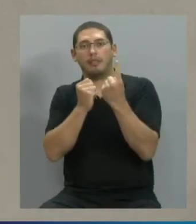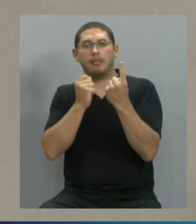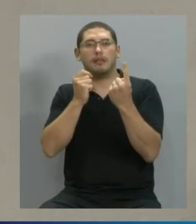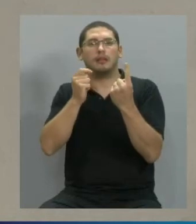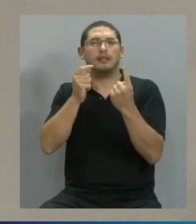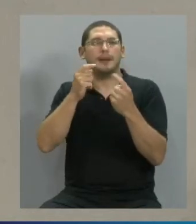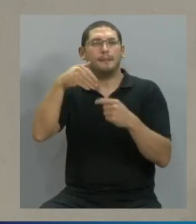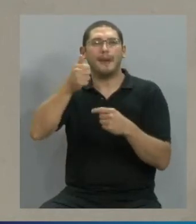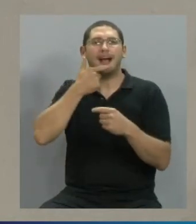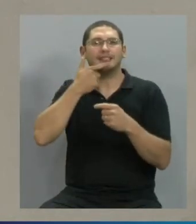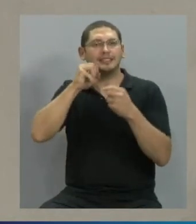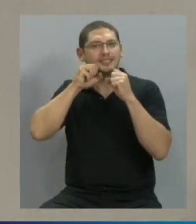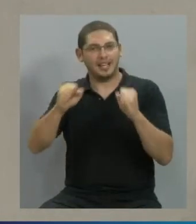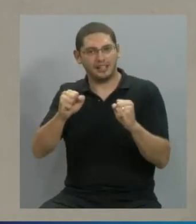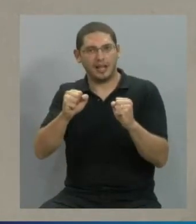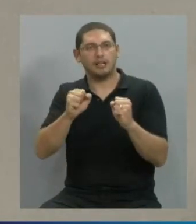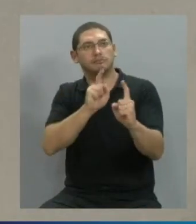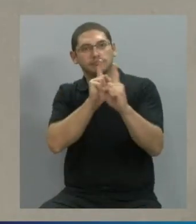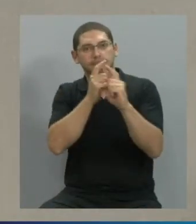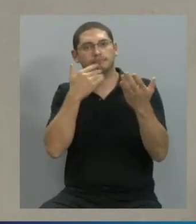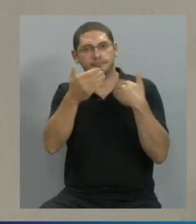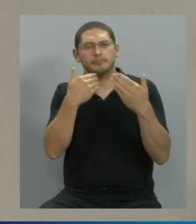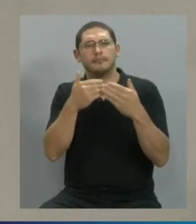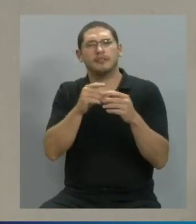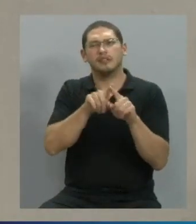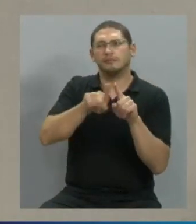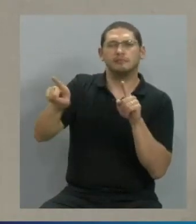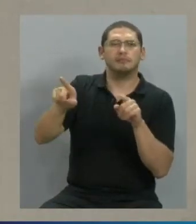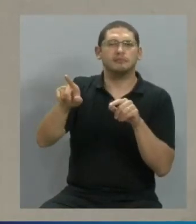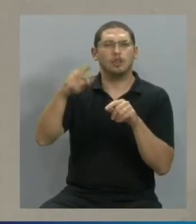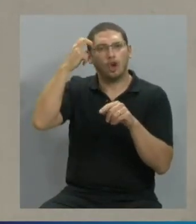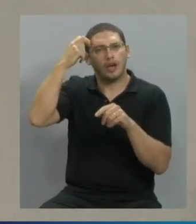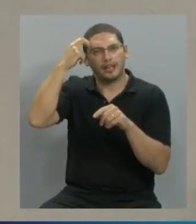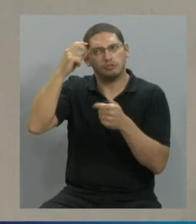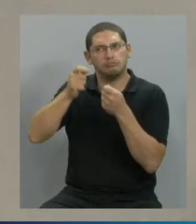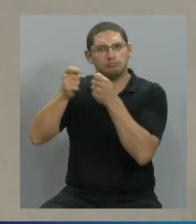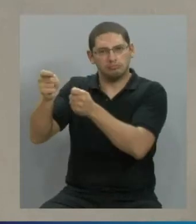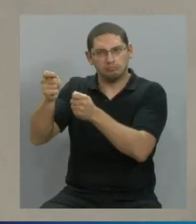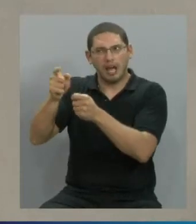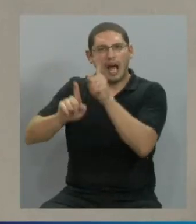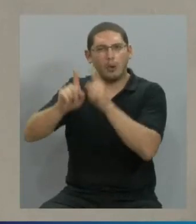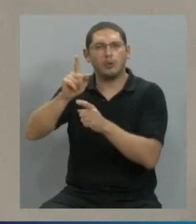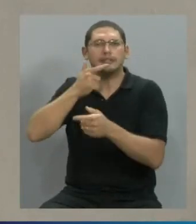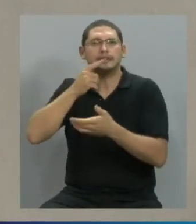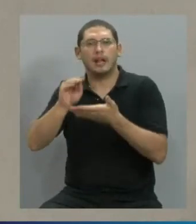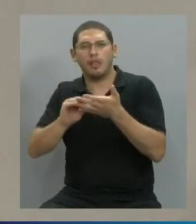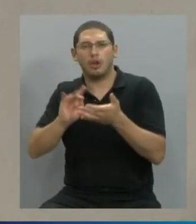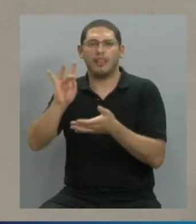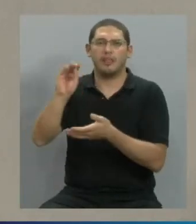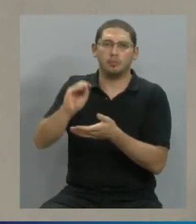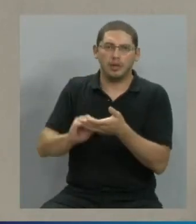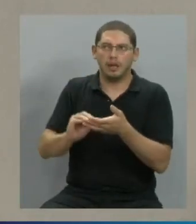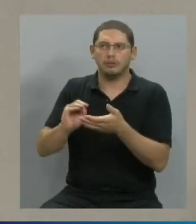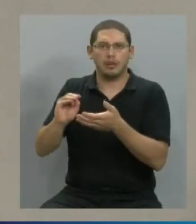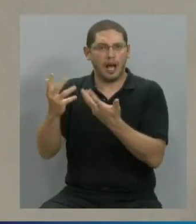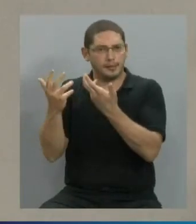¿Ustedes tienen apoyo, digo, del ámbito legislativo? ¿Han recibido el interés por parte de algún legislador sobre el proyecto como